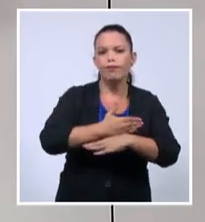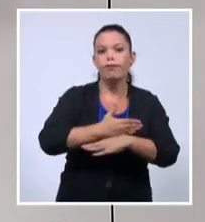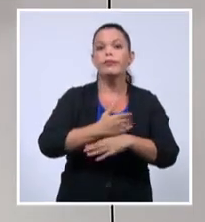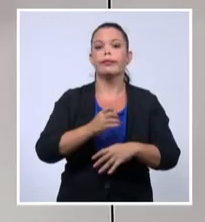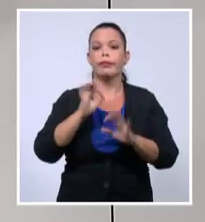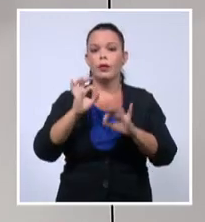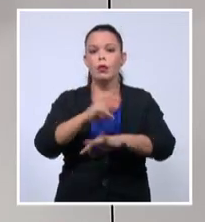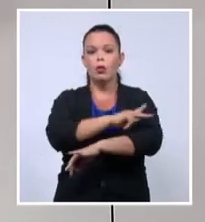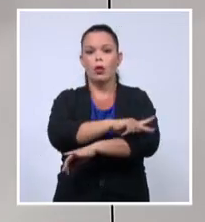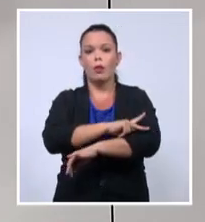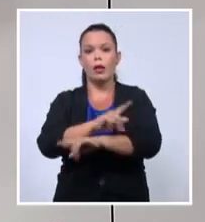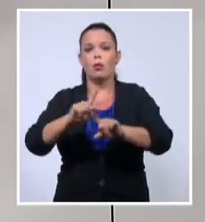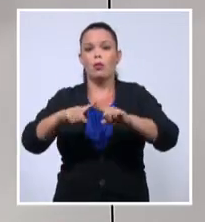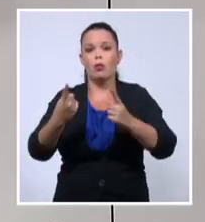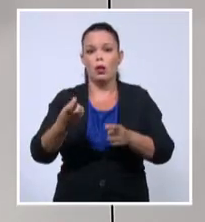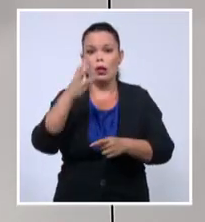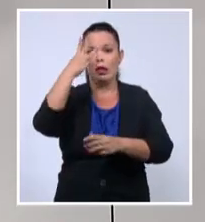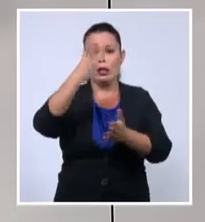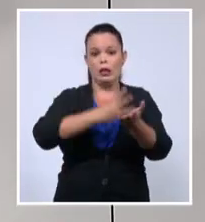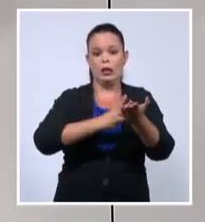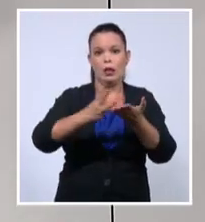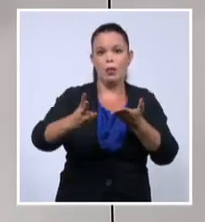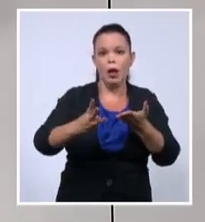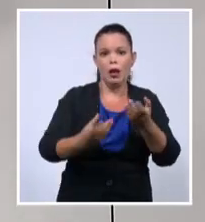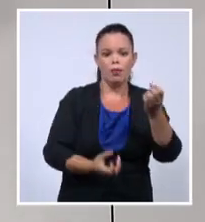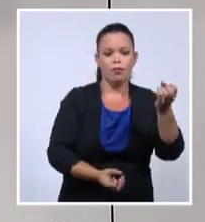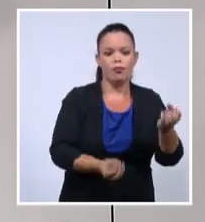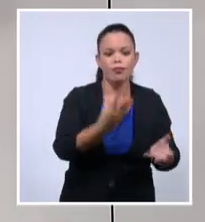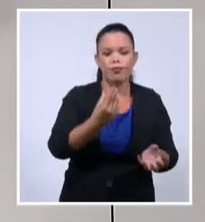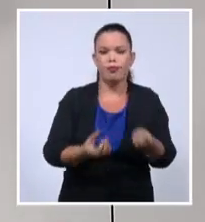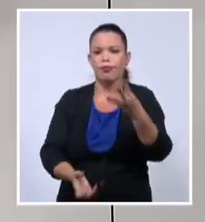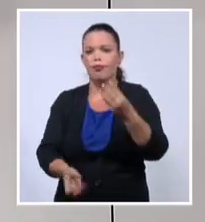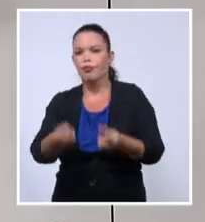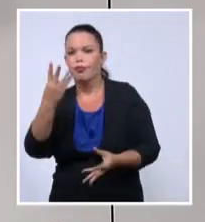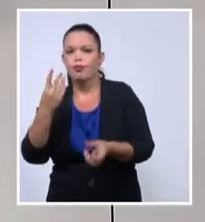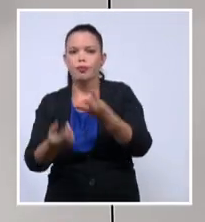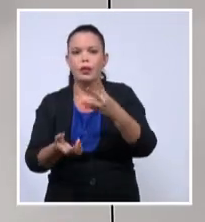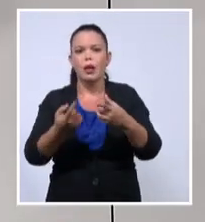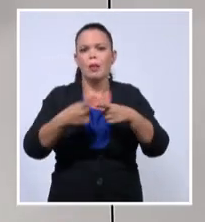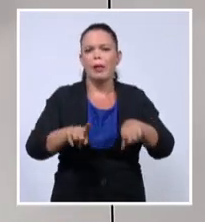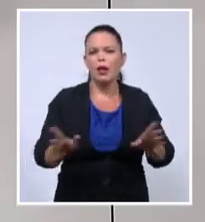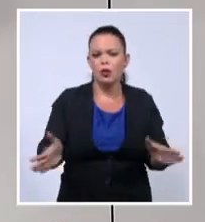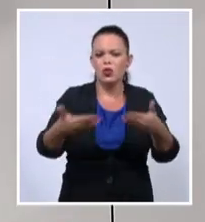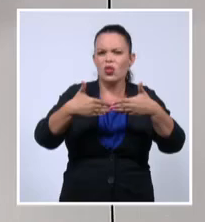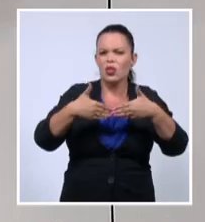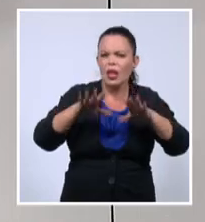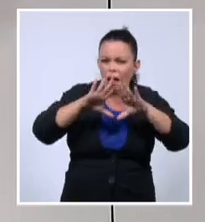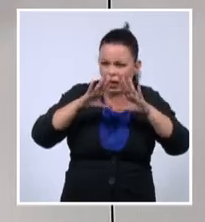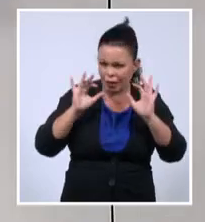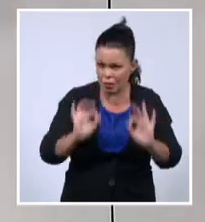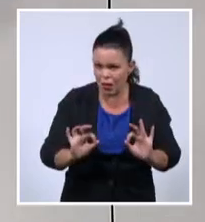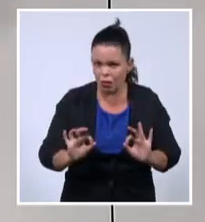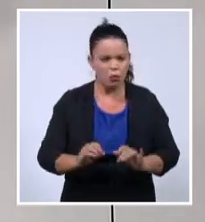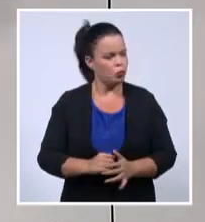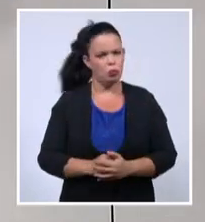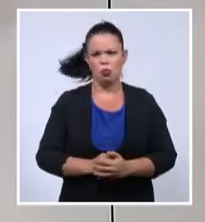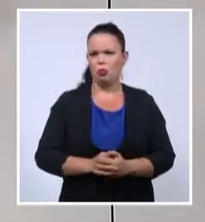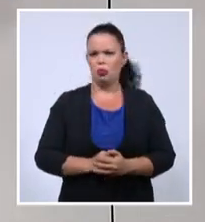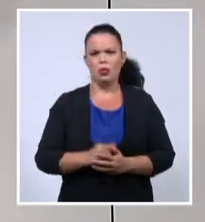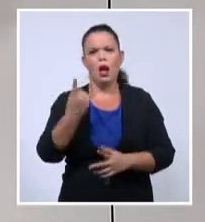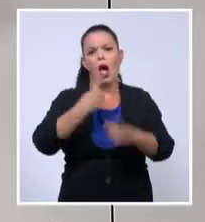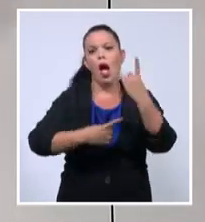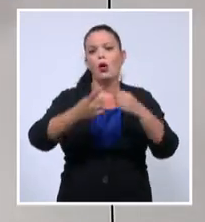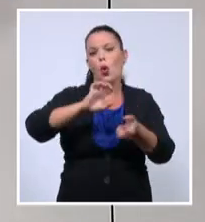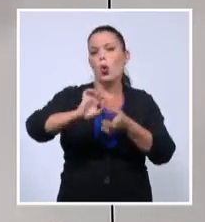tres semanas y aseguró que no habrá cierre total de Estados Unidos. Manténgase informado, un tema